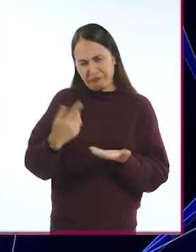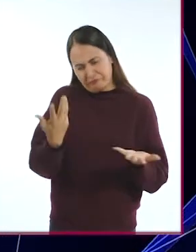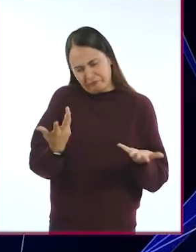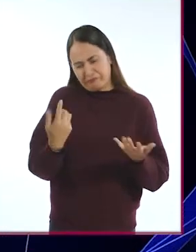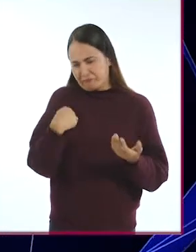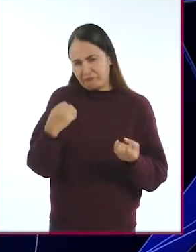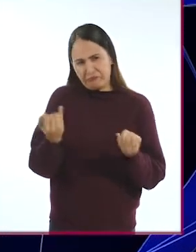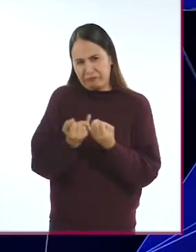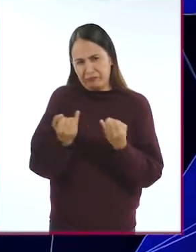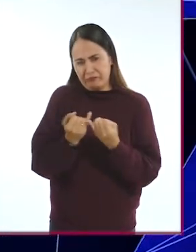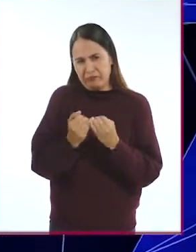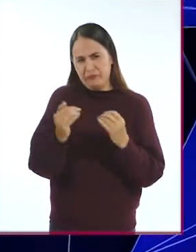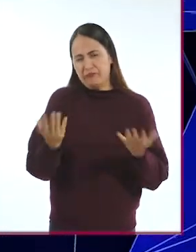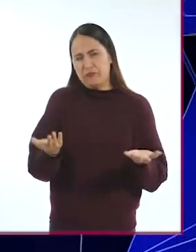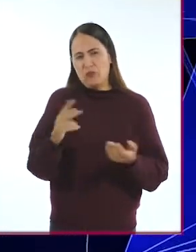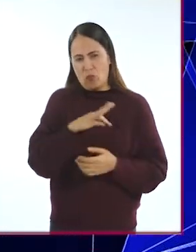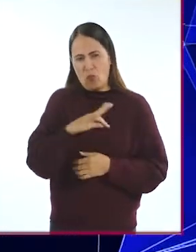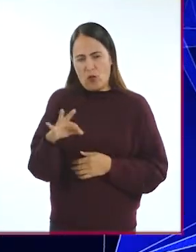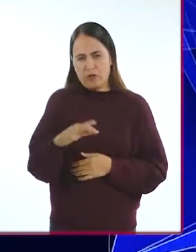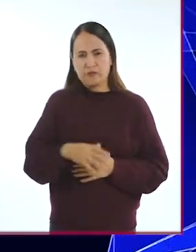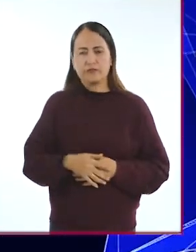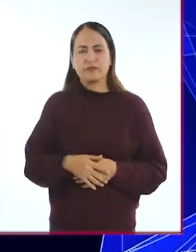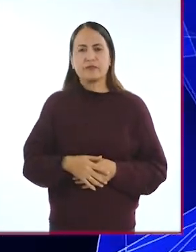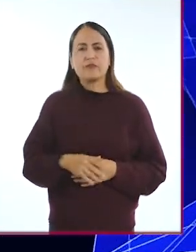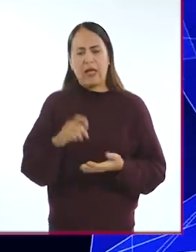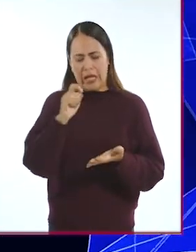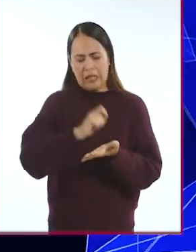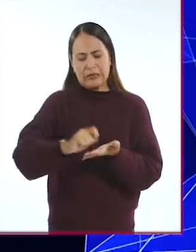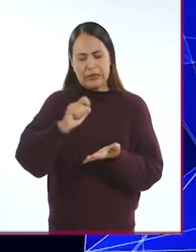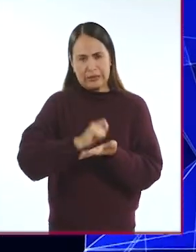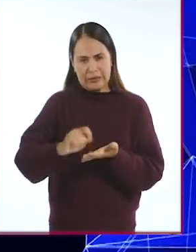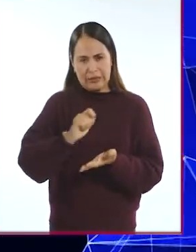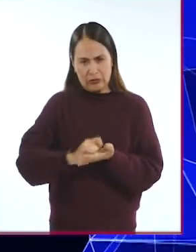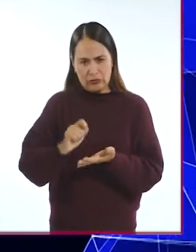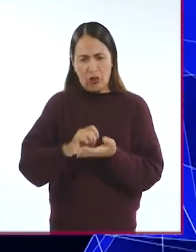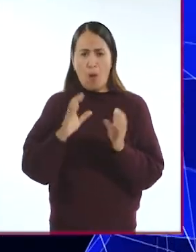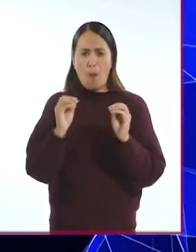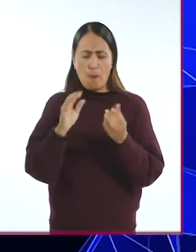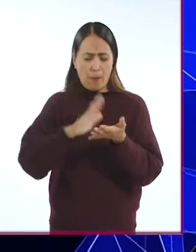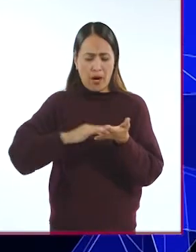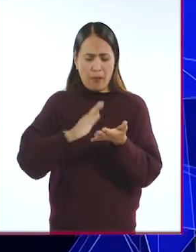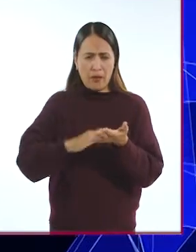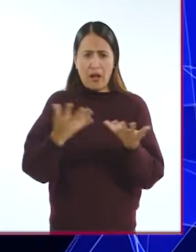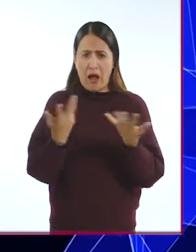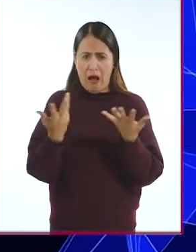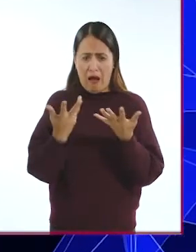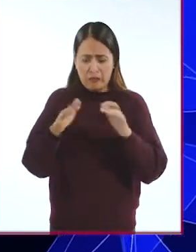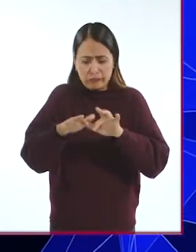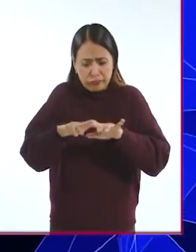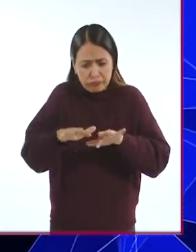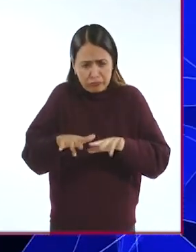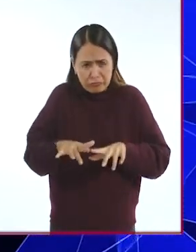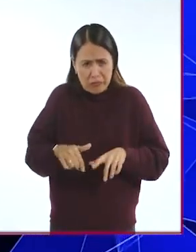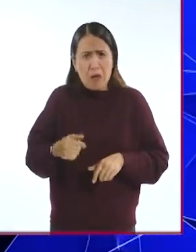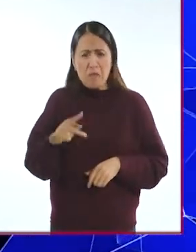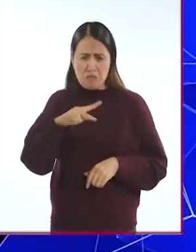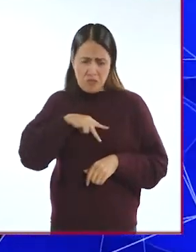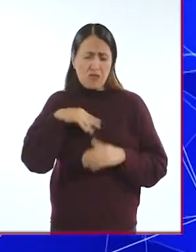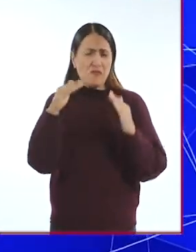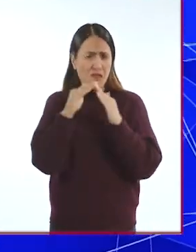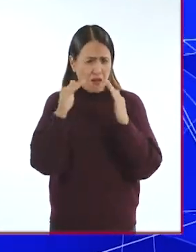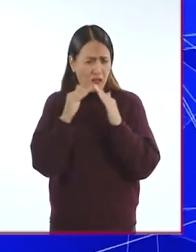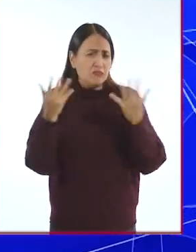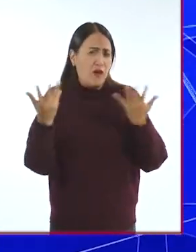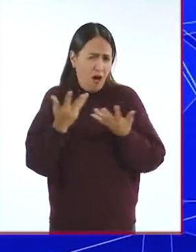Sí, la cuestión, digamos, de escritura y de desarrollo de documentos, lo puedo hacer perfectamente bien desde casa.